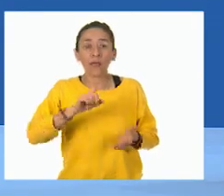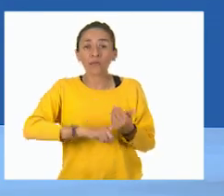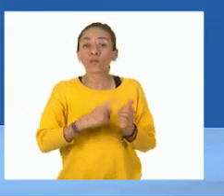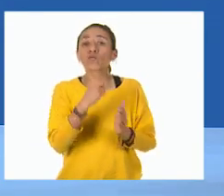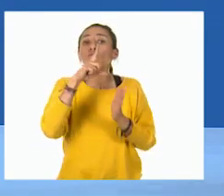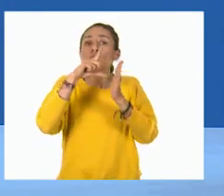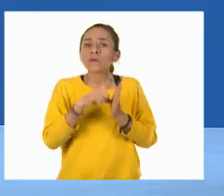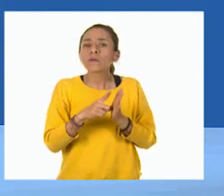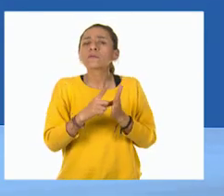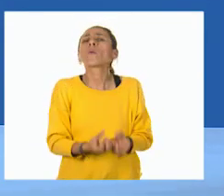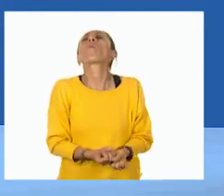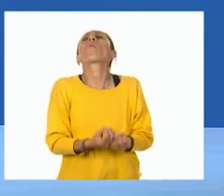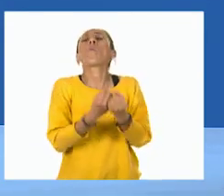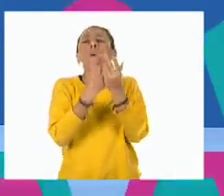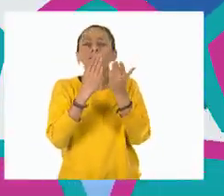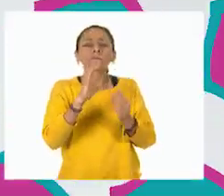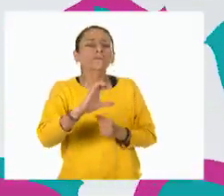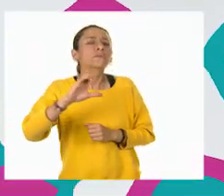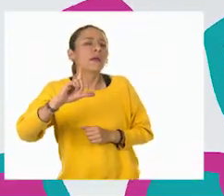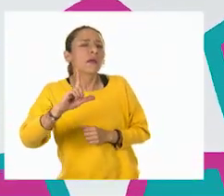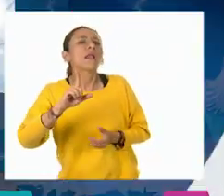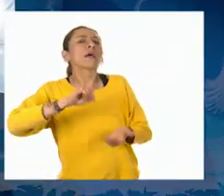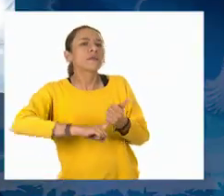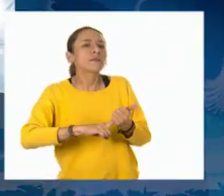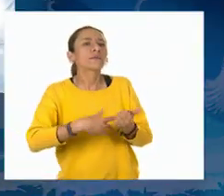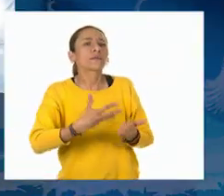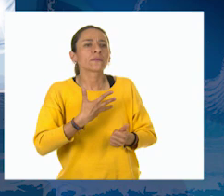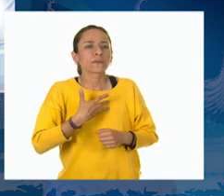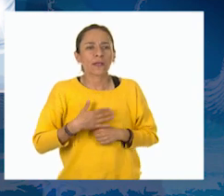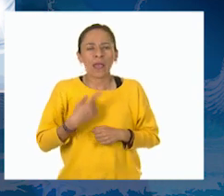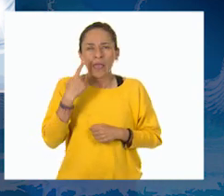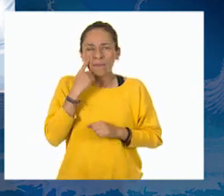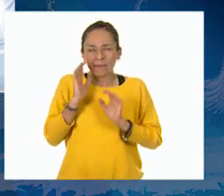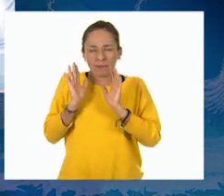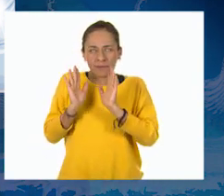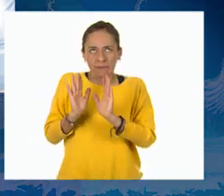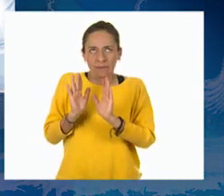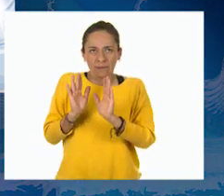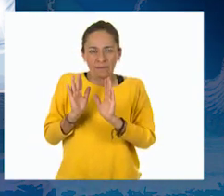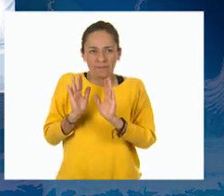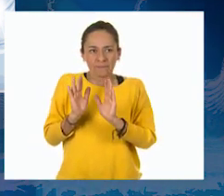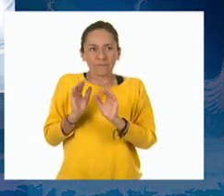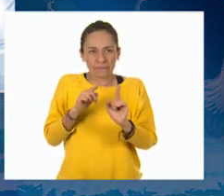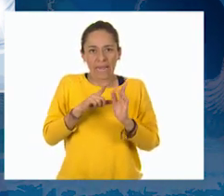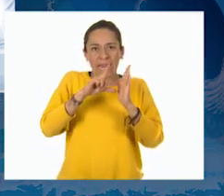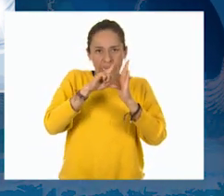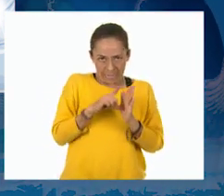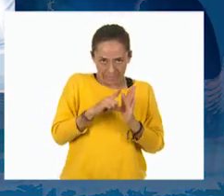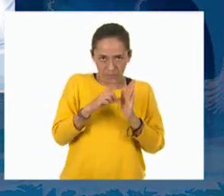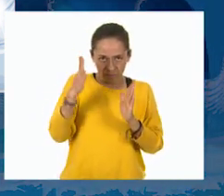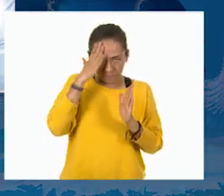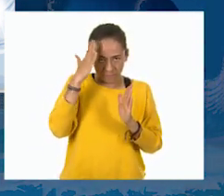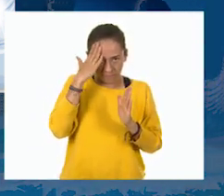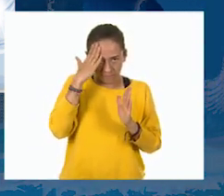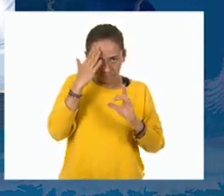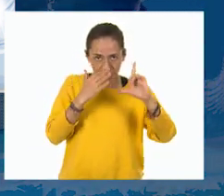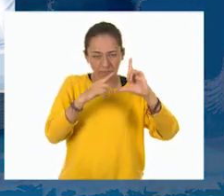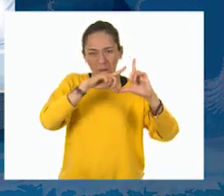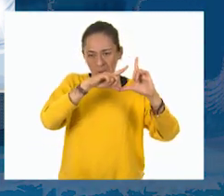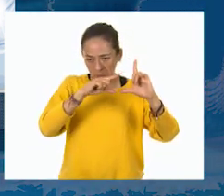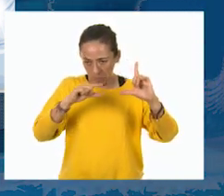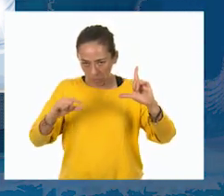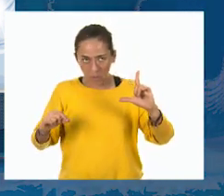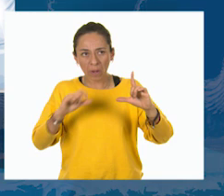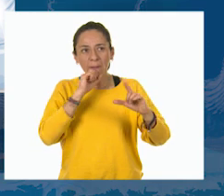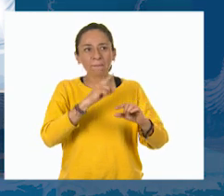¡Ah! A ver, mire maestro. A ver, me voy a ubicar en el litro. Y multiplico